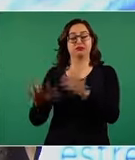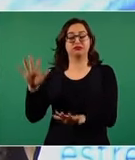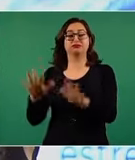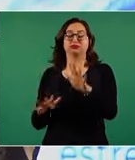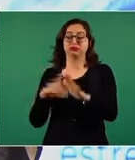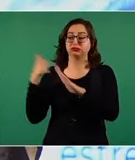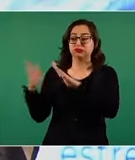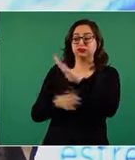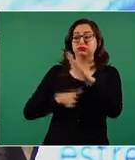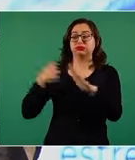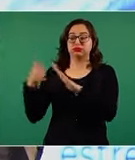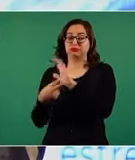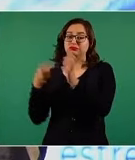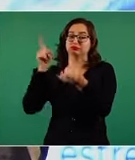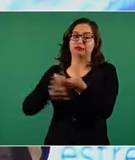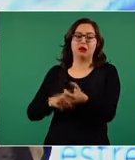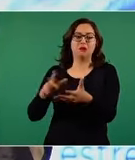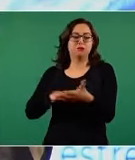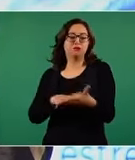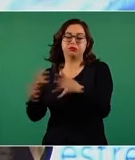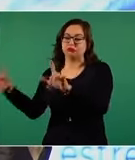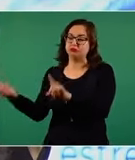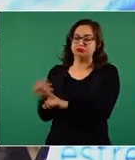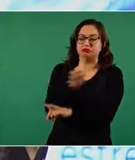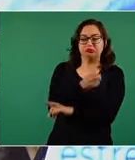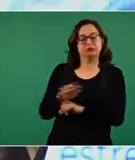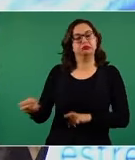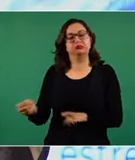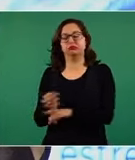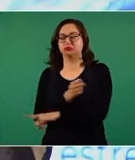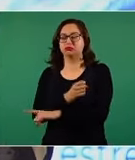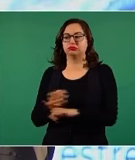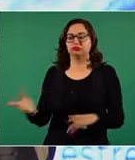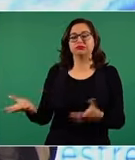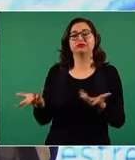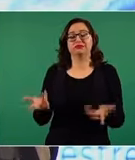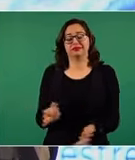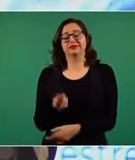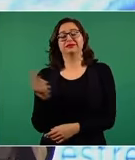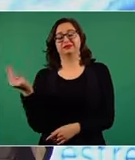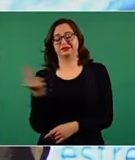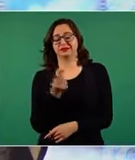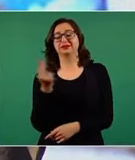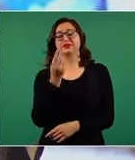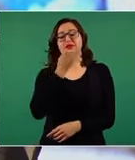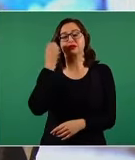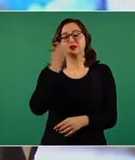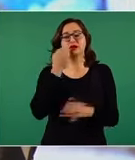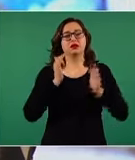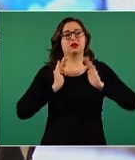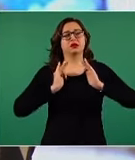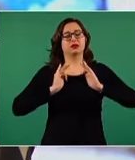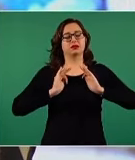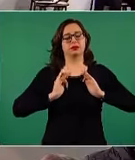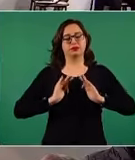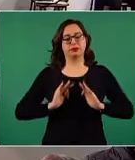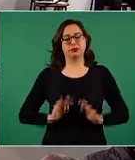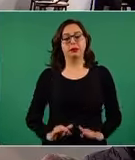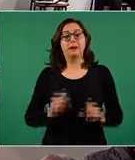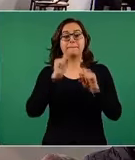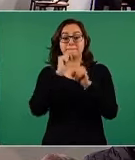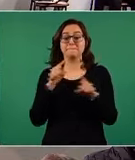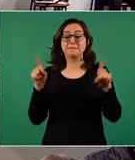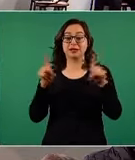meses de pandemia y de confinamiento. Porque también regresar a clases es expresamente regresar con todas las precauciones